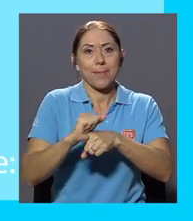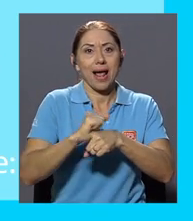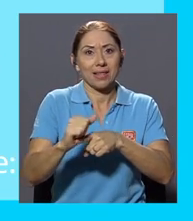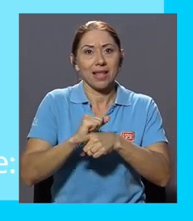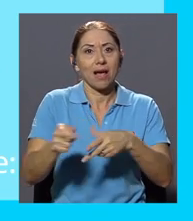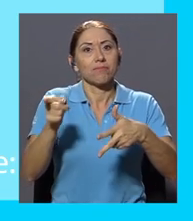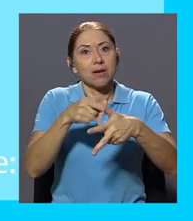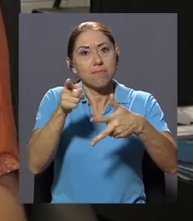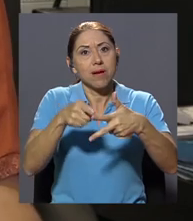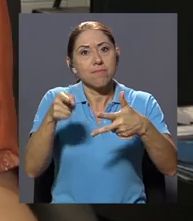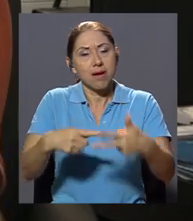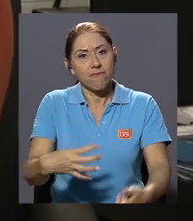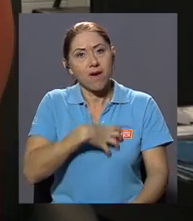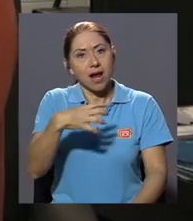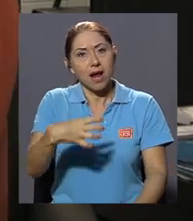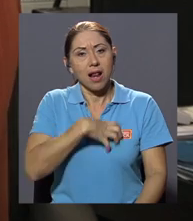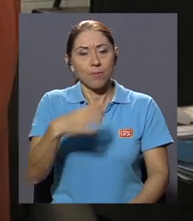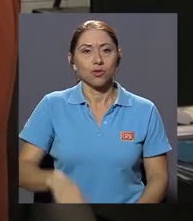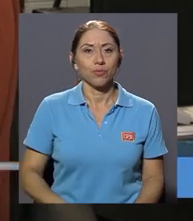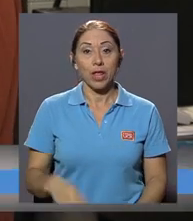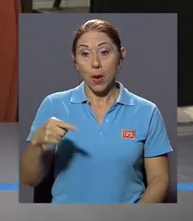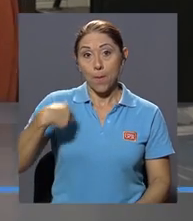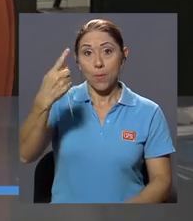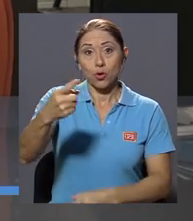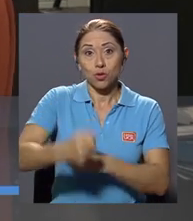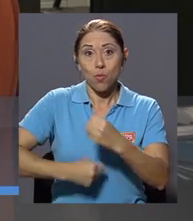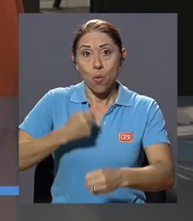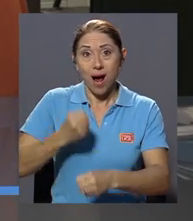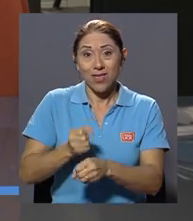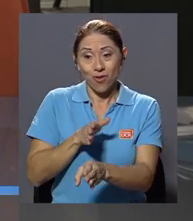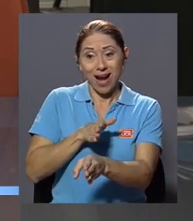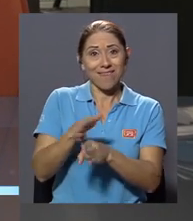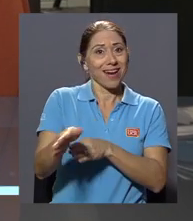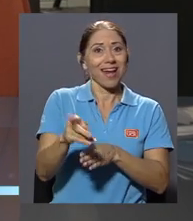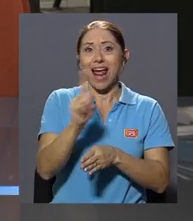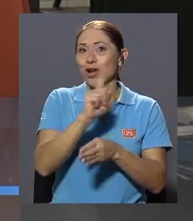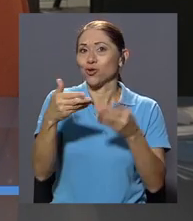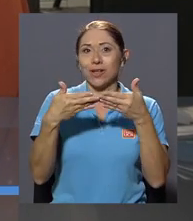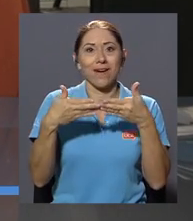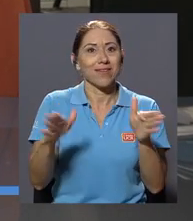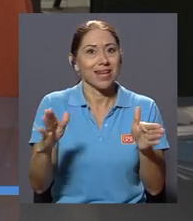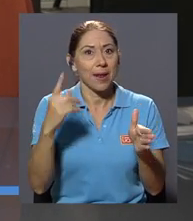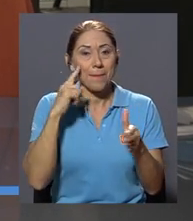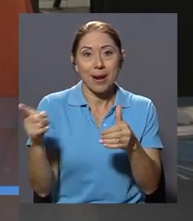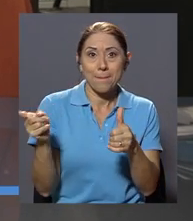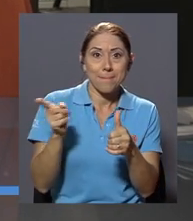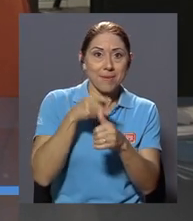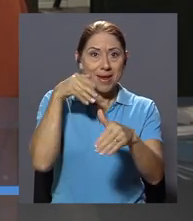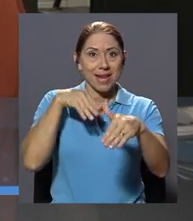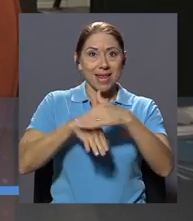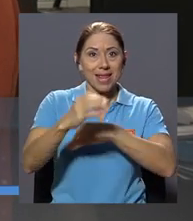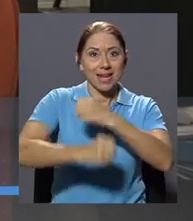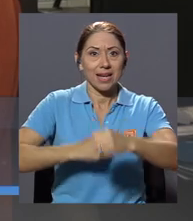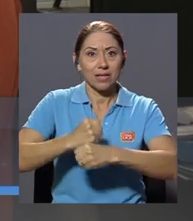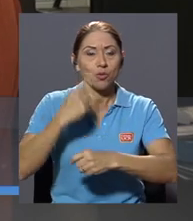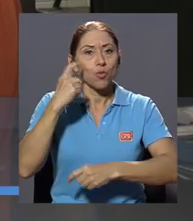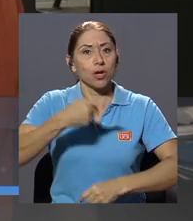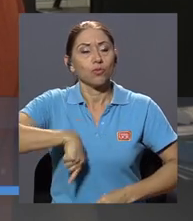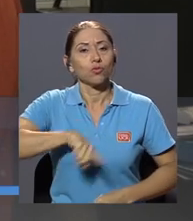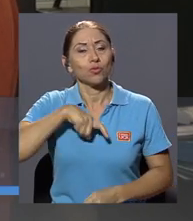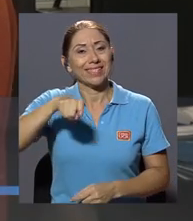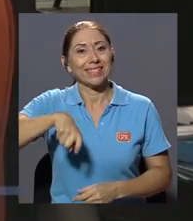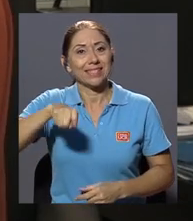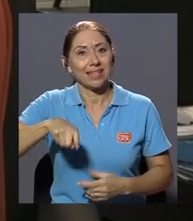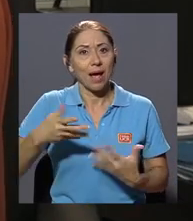en la lista de reclamos. La carrera el otro año no se va abrir el cubo para el primer ingreso, precisamente porque necesitamos solventar